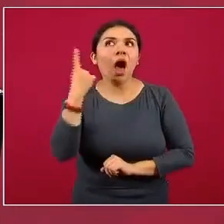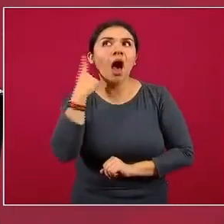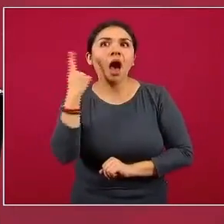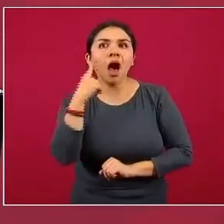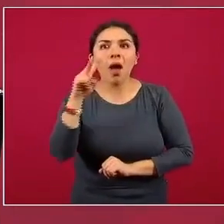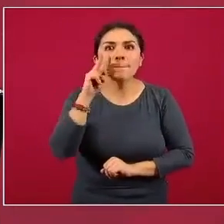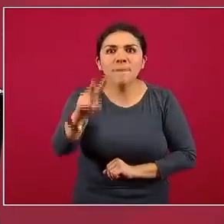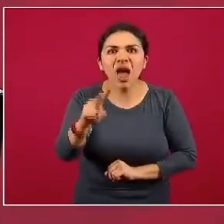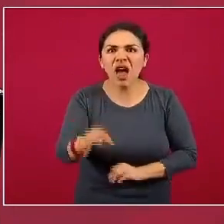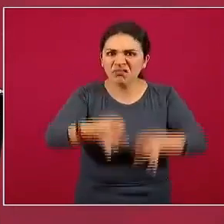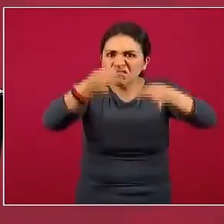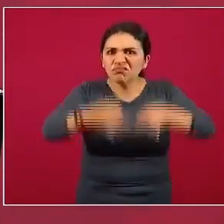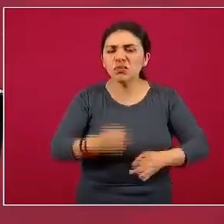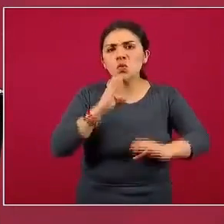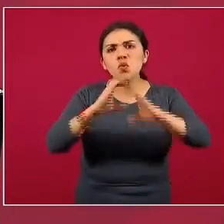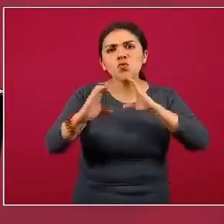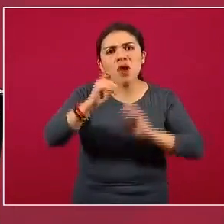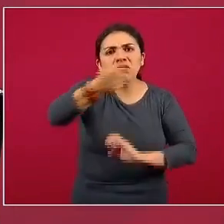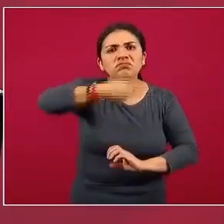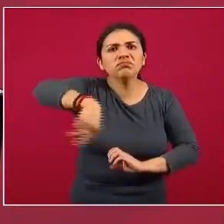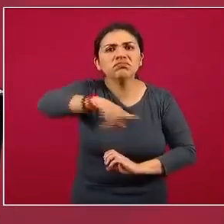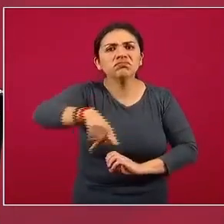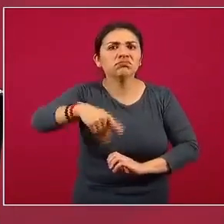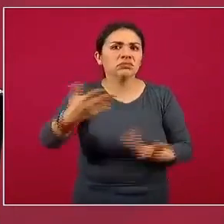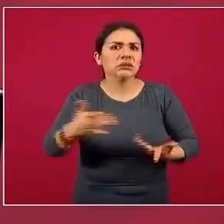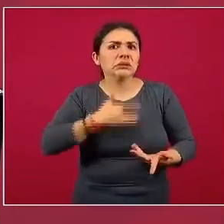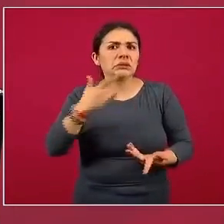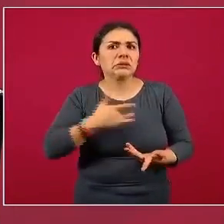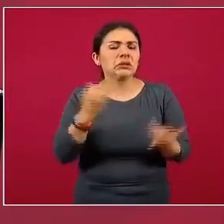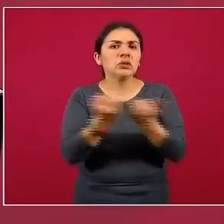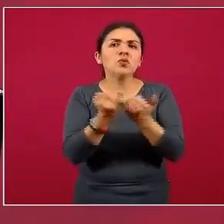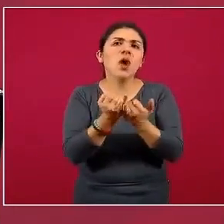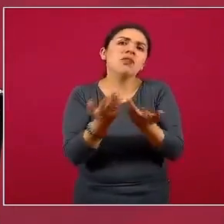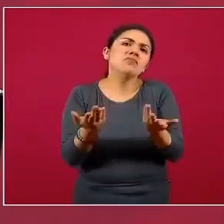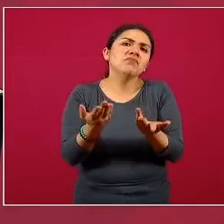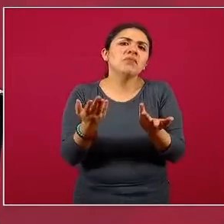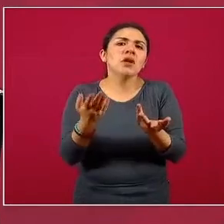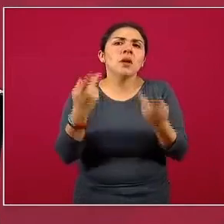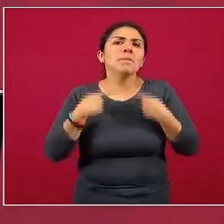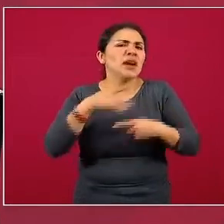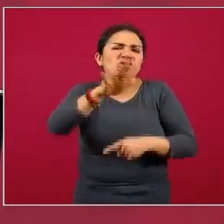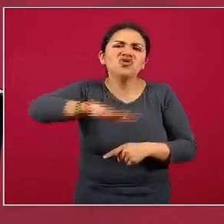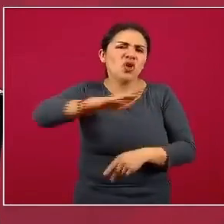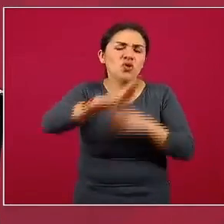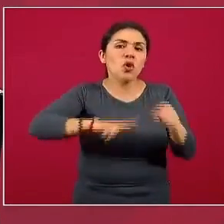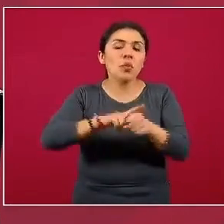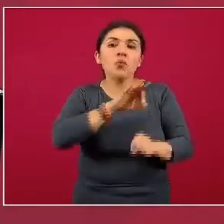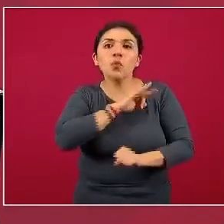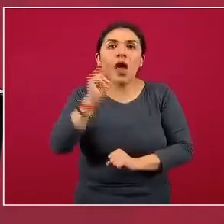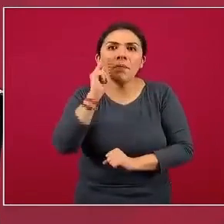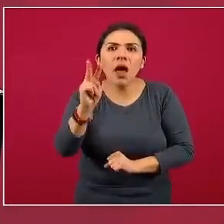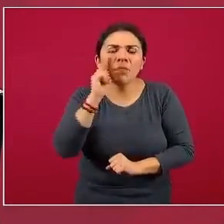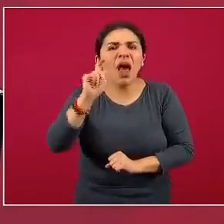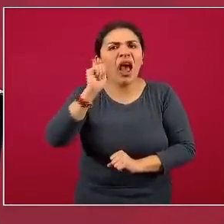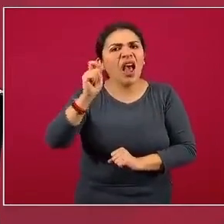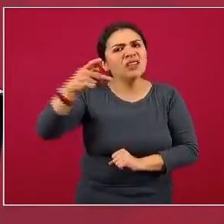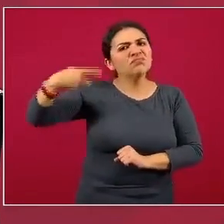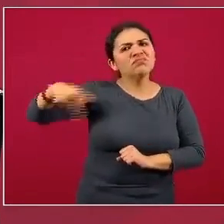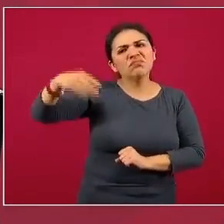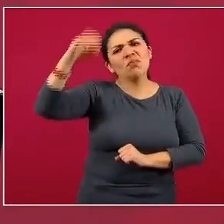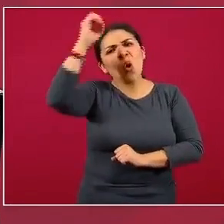ustedes aquí comunicadoras y comunicadores, y también la ciudadanía, escuchen las reflexiones